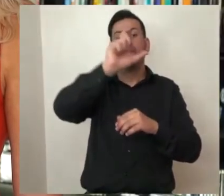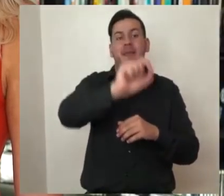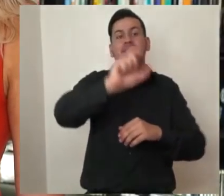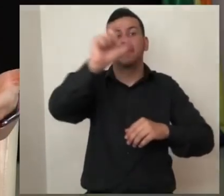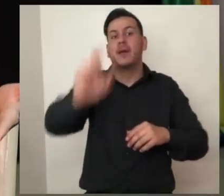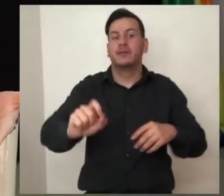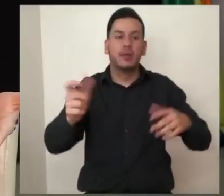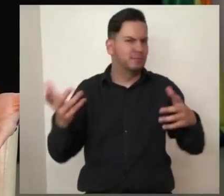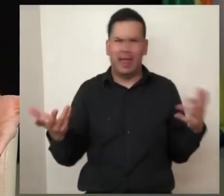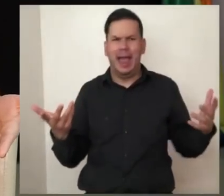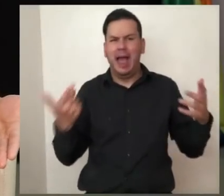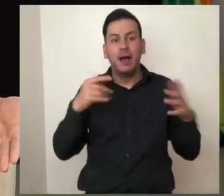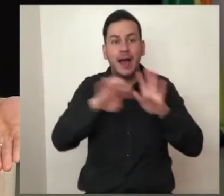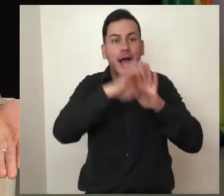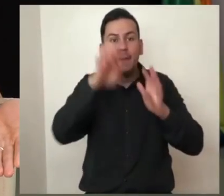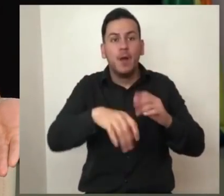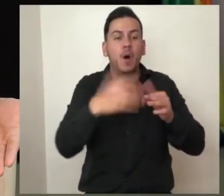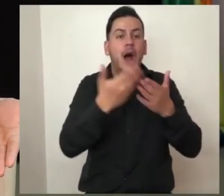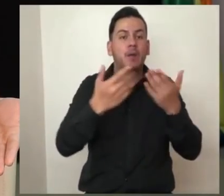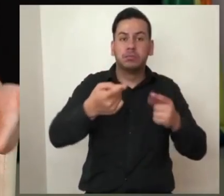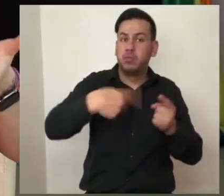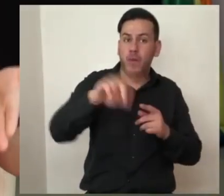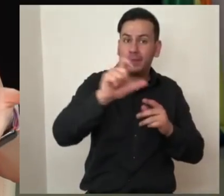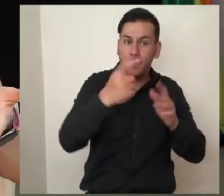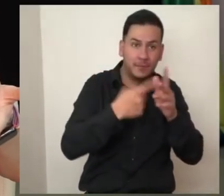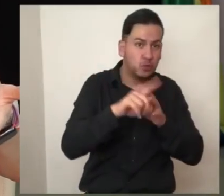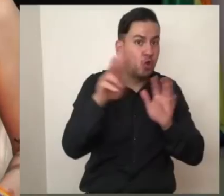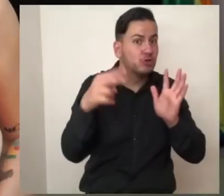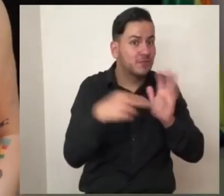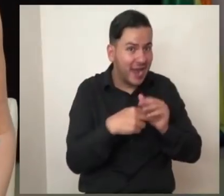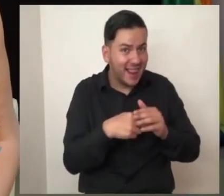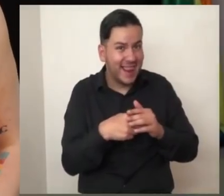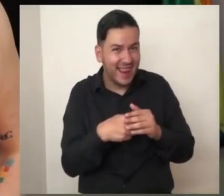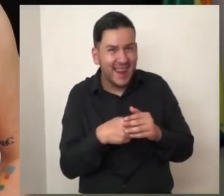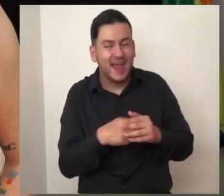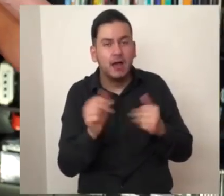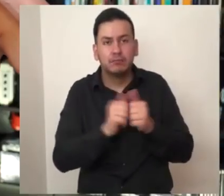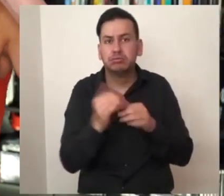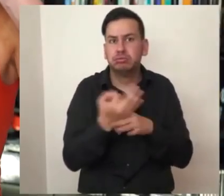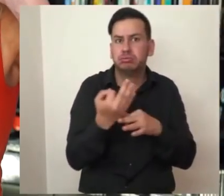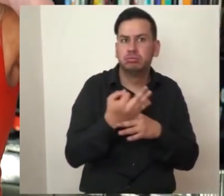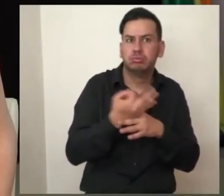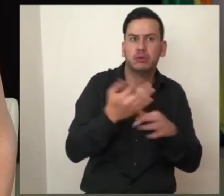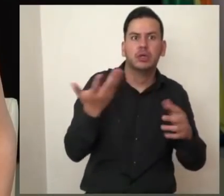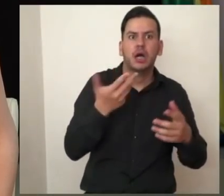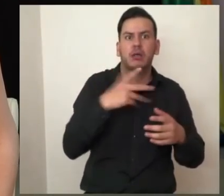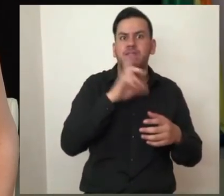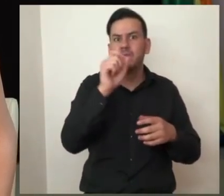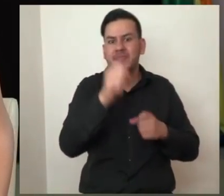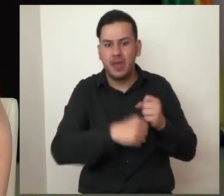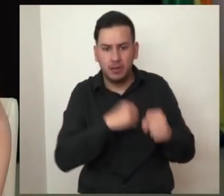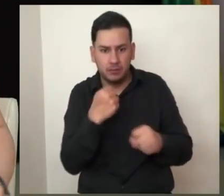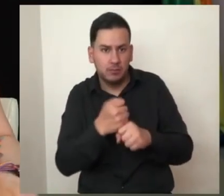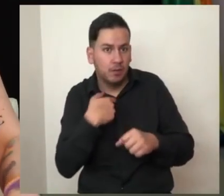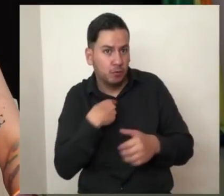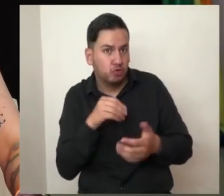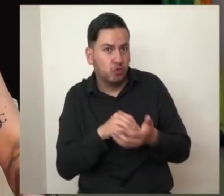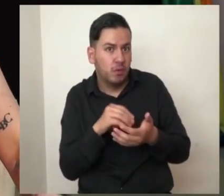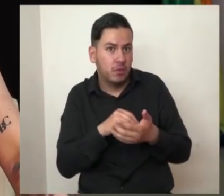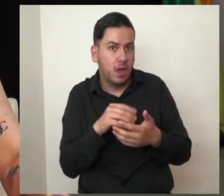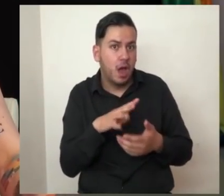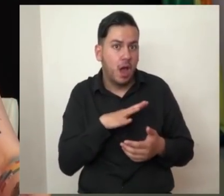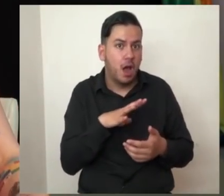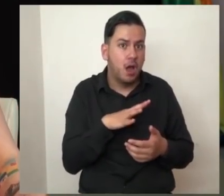tiempo se dilata. La gente que nació en el 2000 ya tiene 36 años. Pensemos en eso y además un momento me dicen que el año todavía le quedan